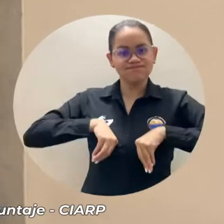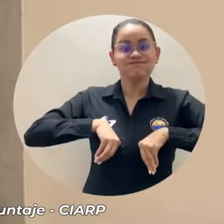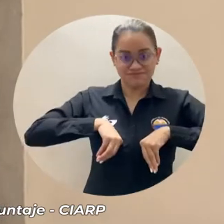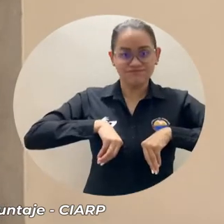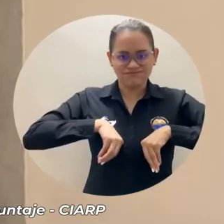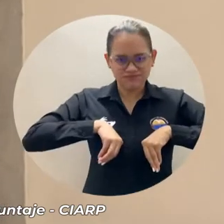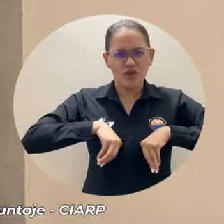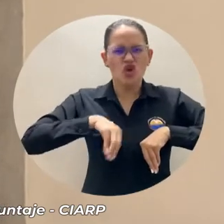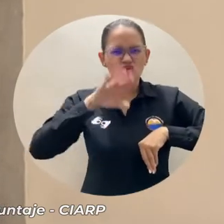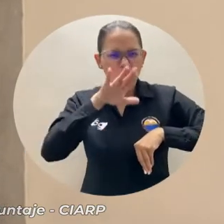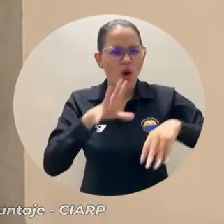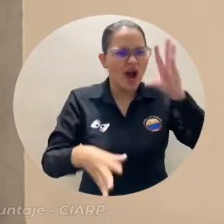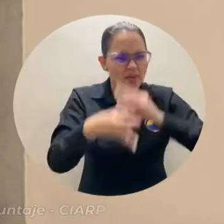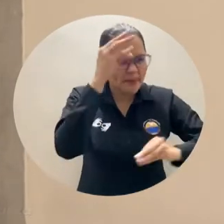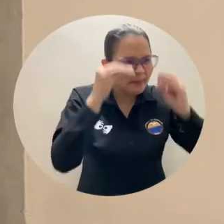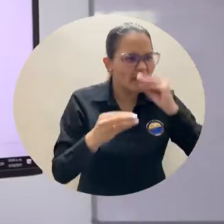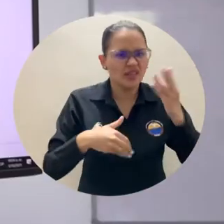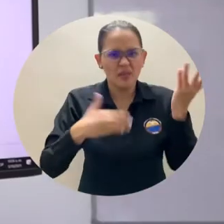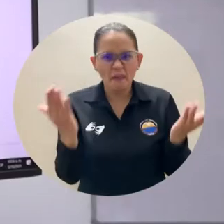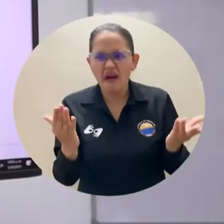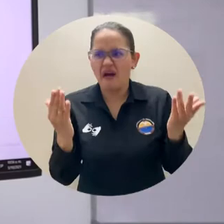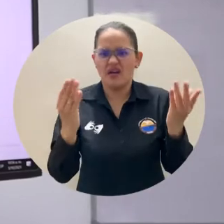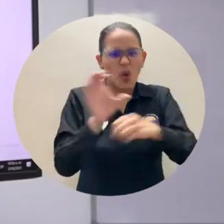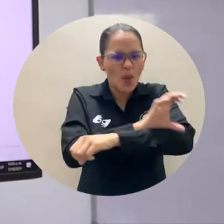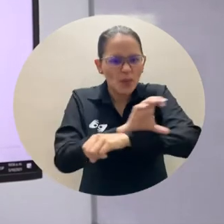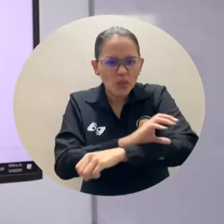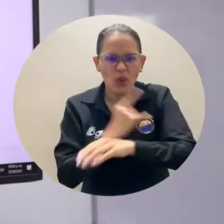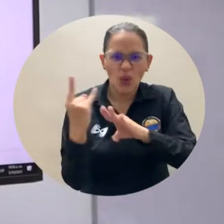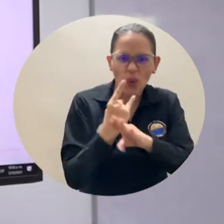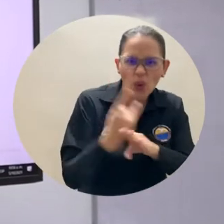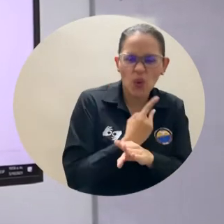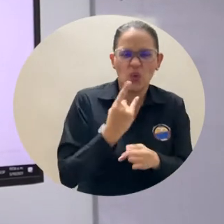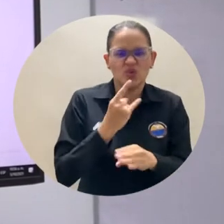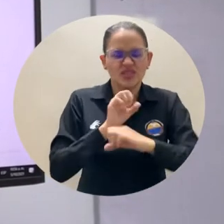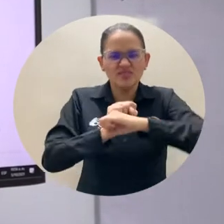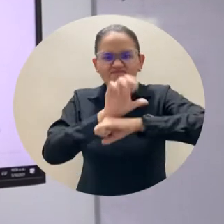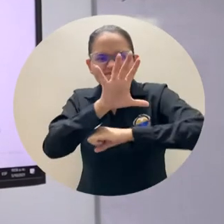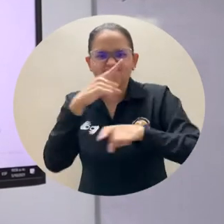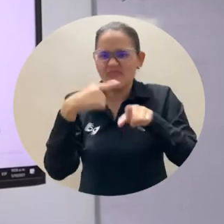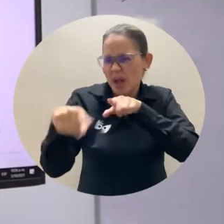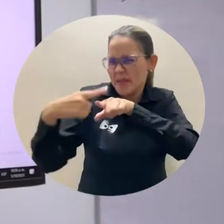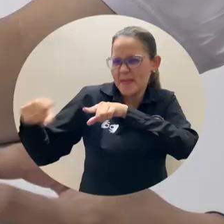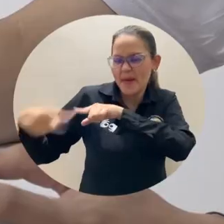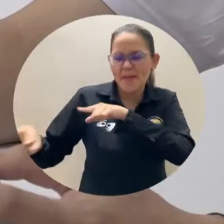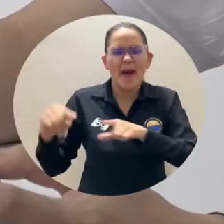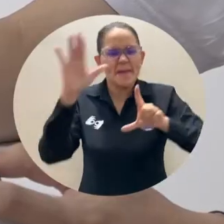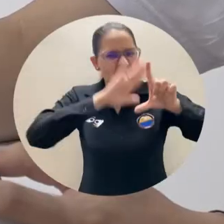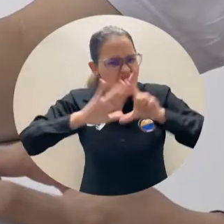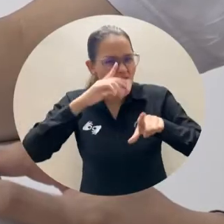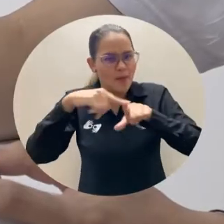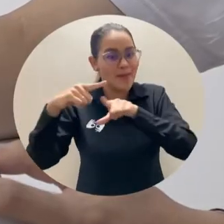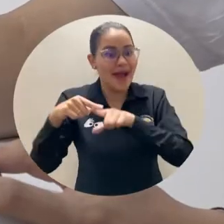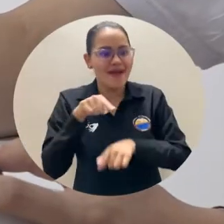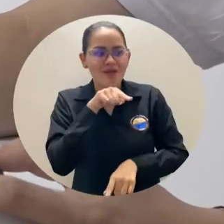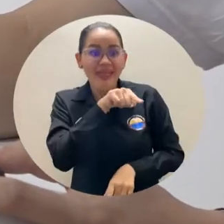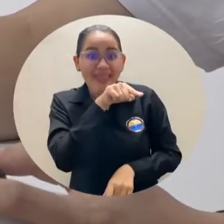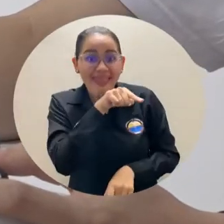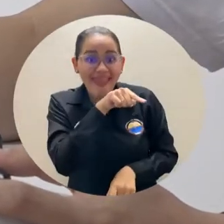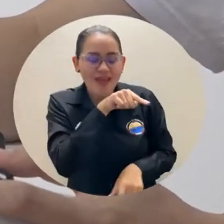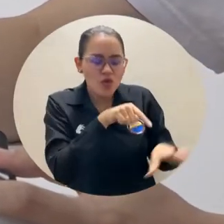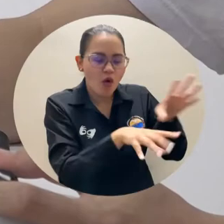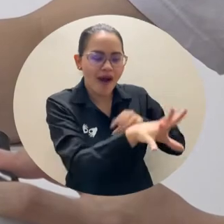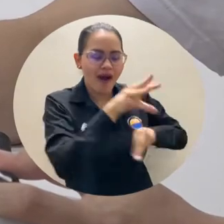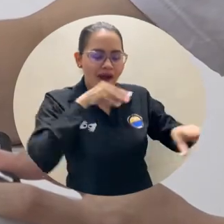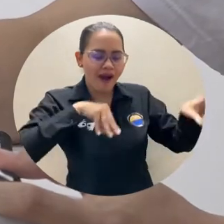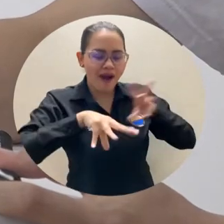aprendizaje, esas herramientas digitales que nos ayudaron muchísimo y viendo cómo esas experiencias nos pueden